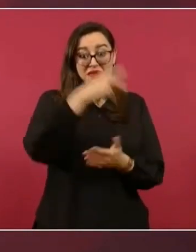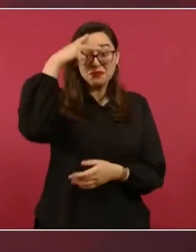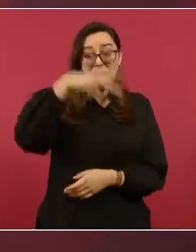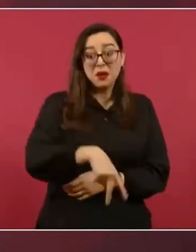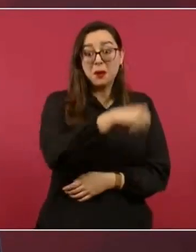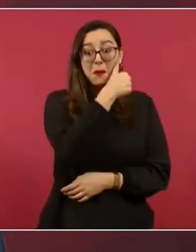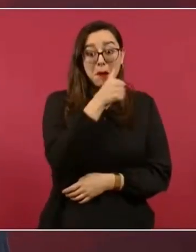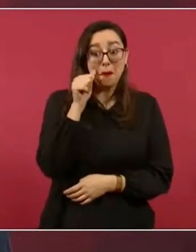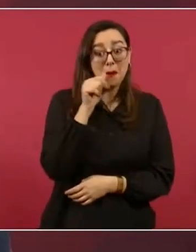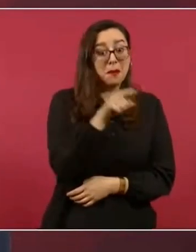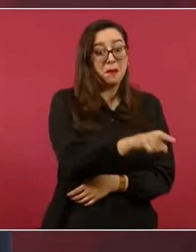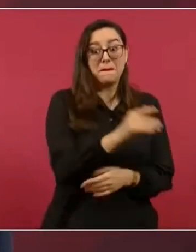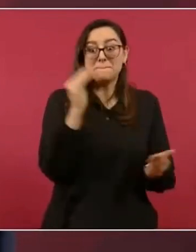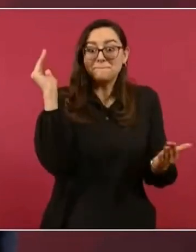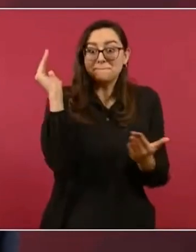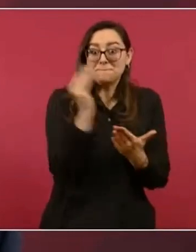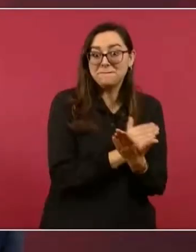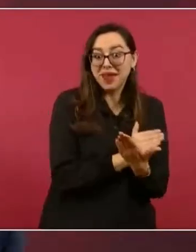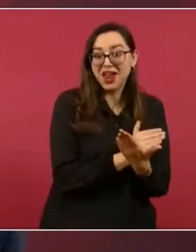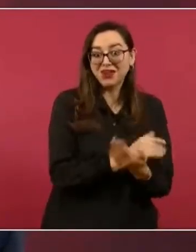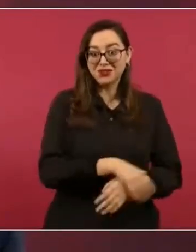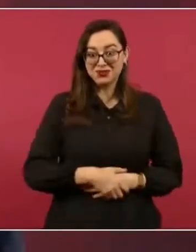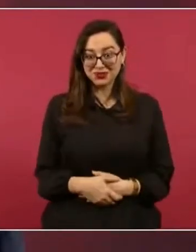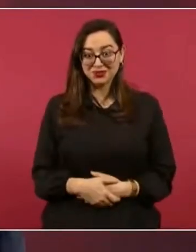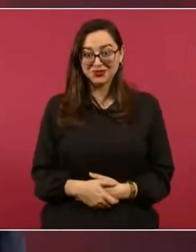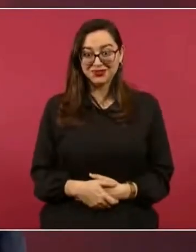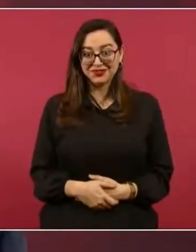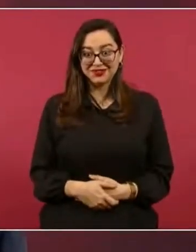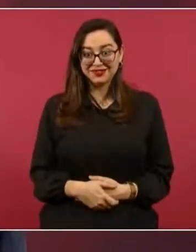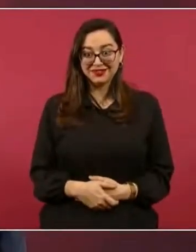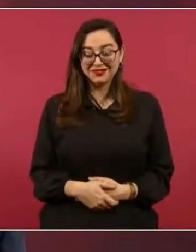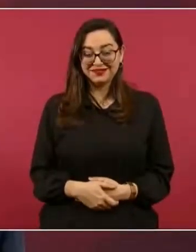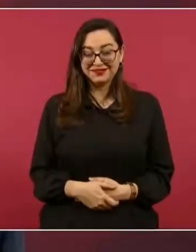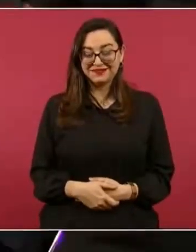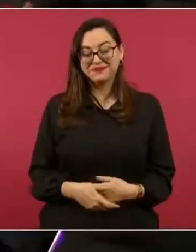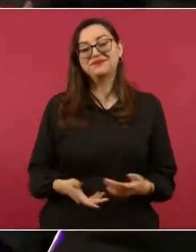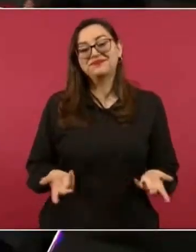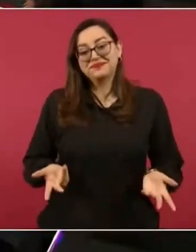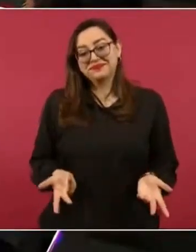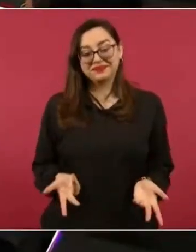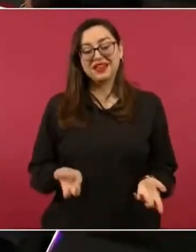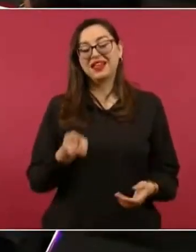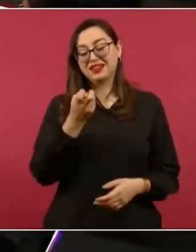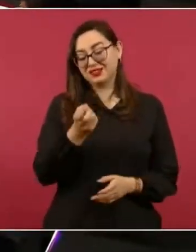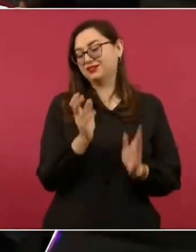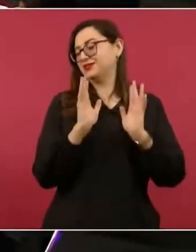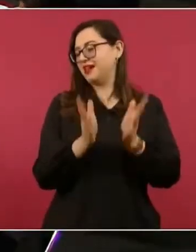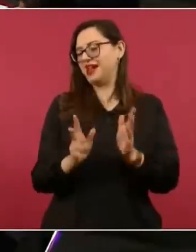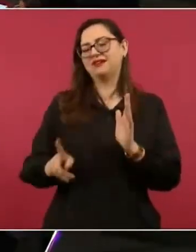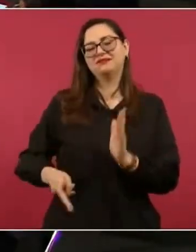Es que son esas organizaciones de las que hablábamos